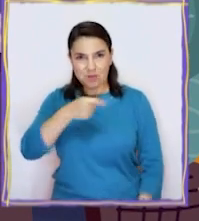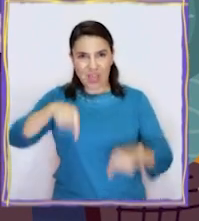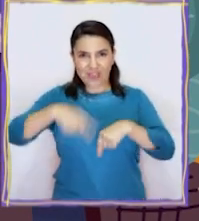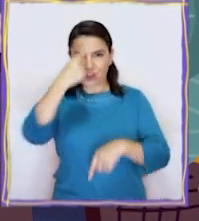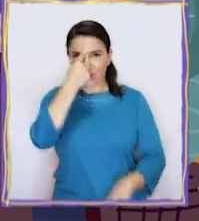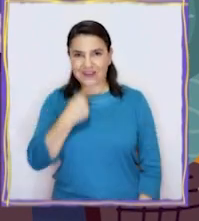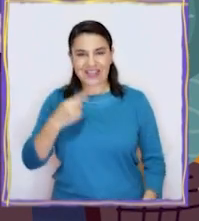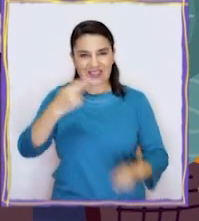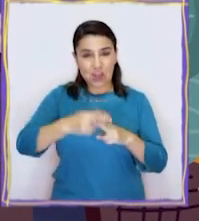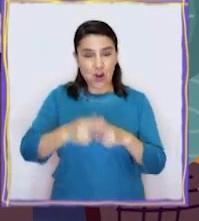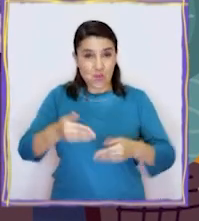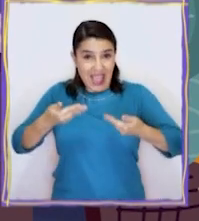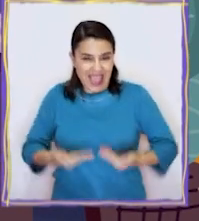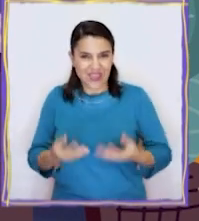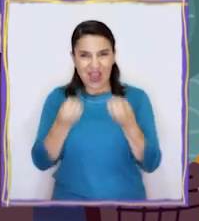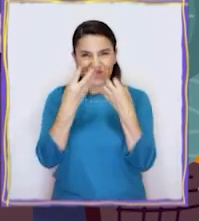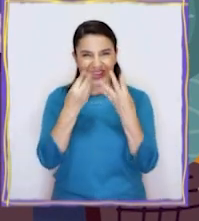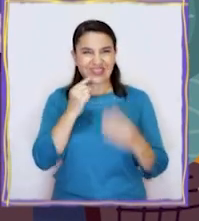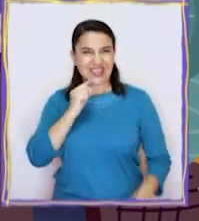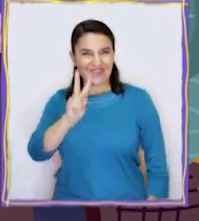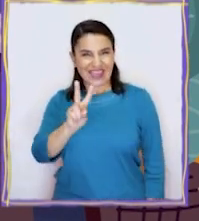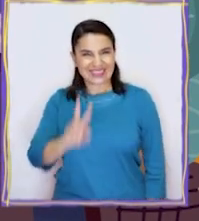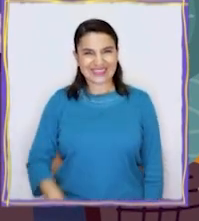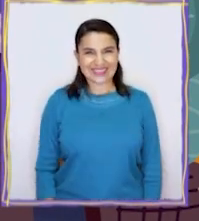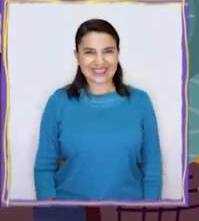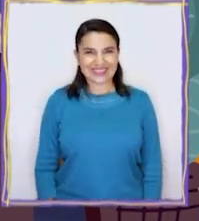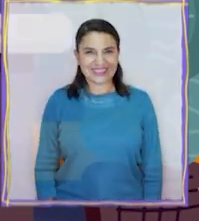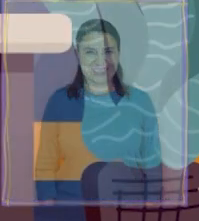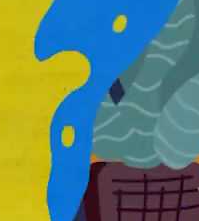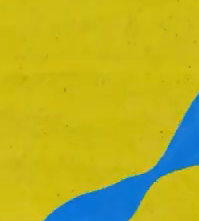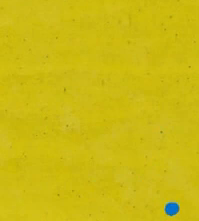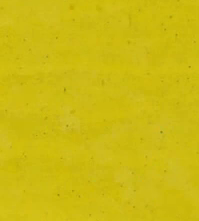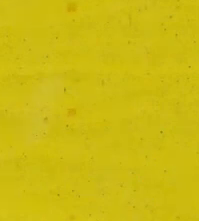Grecia y Roma y esto es, por supuesto, ¡Aprendo TV!